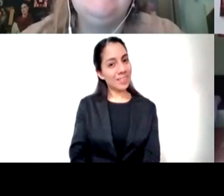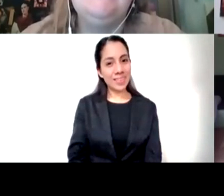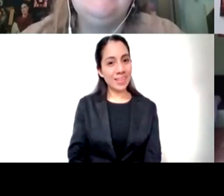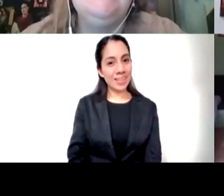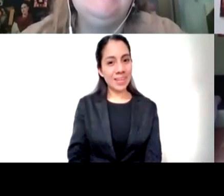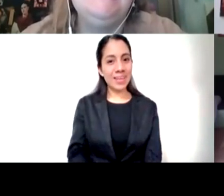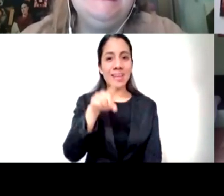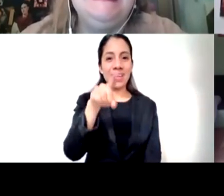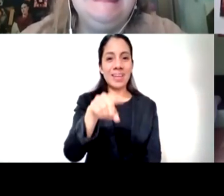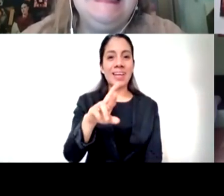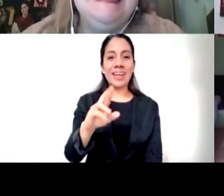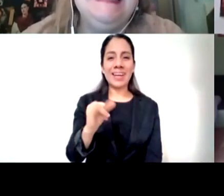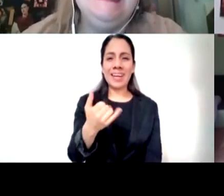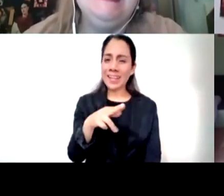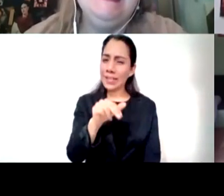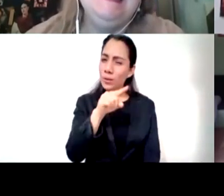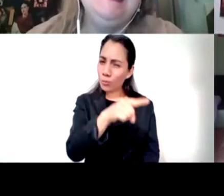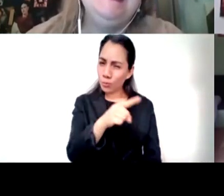diversidad